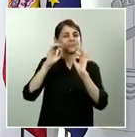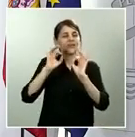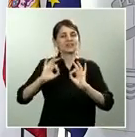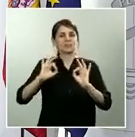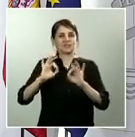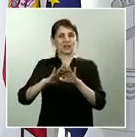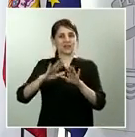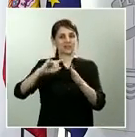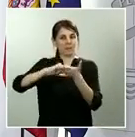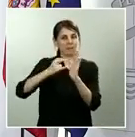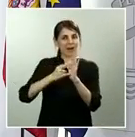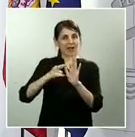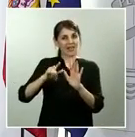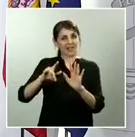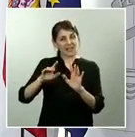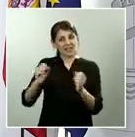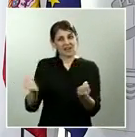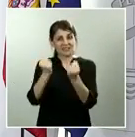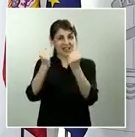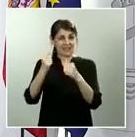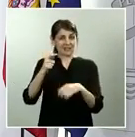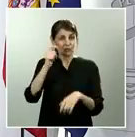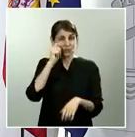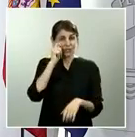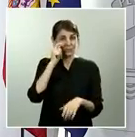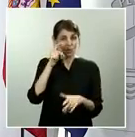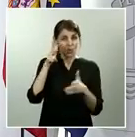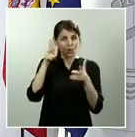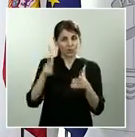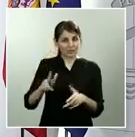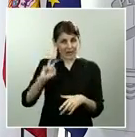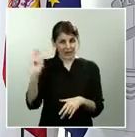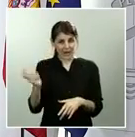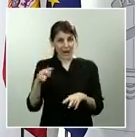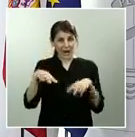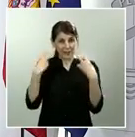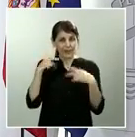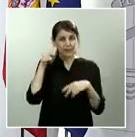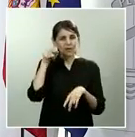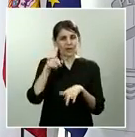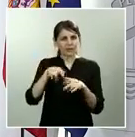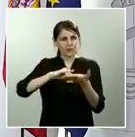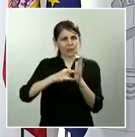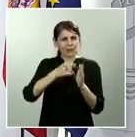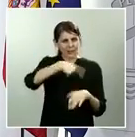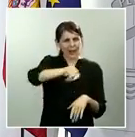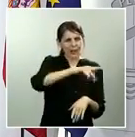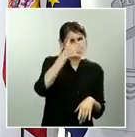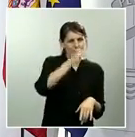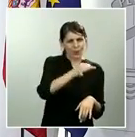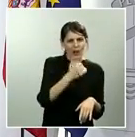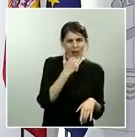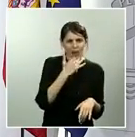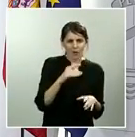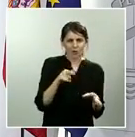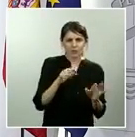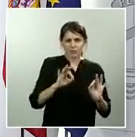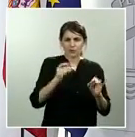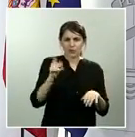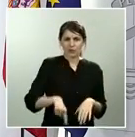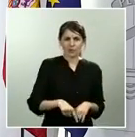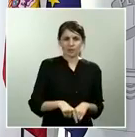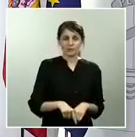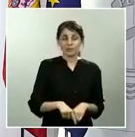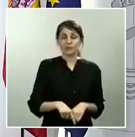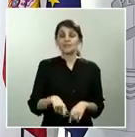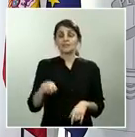turismo de hostelería y una cuestión más cuando decía que esa primera medida que se pone en marcha el lunes con ese levantar las restricciones con